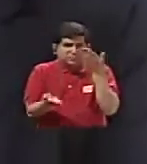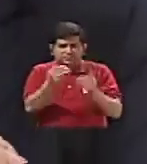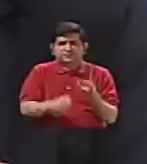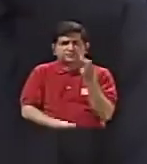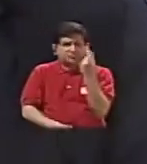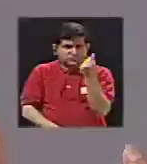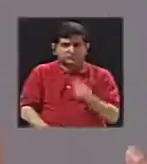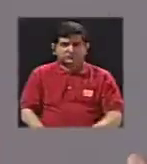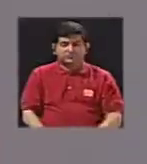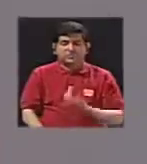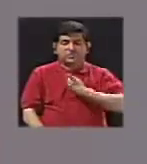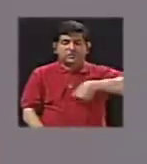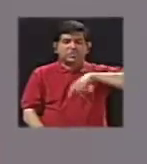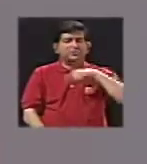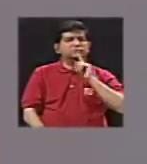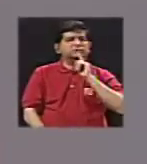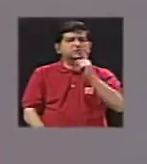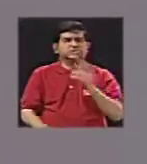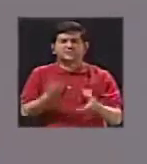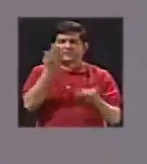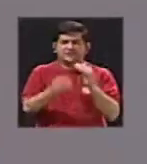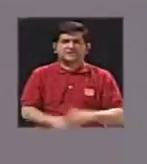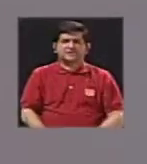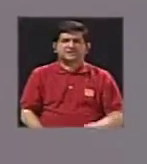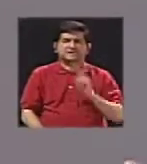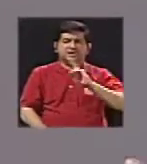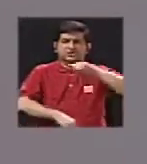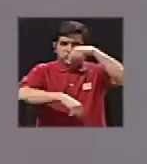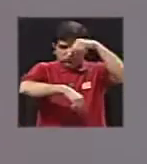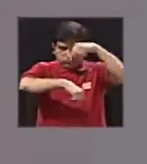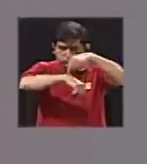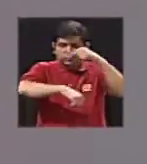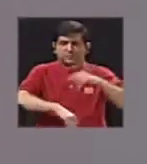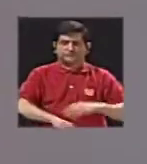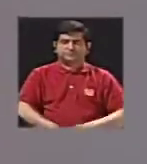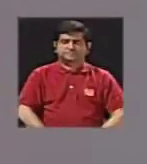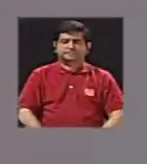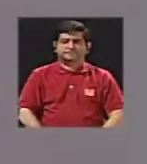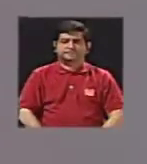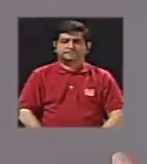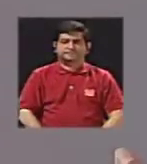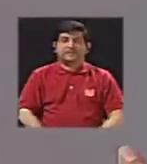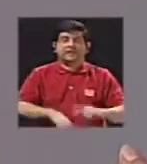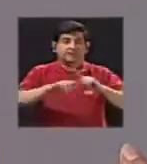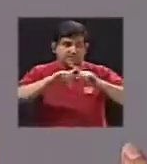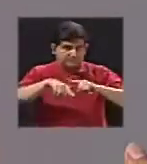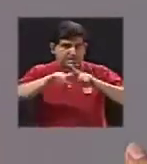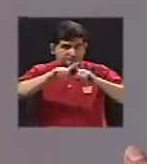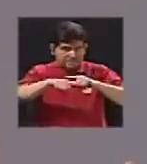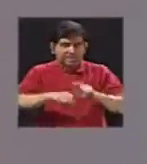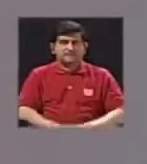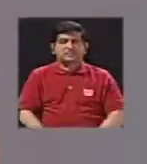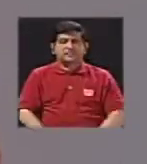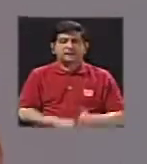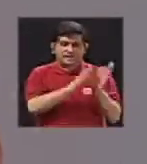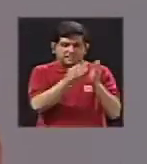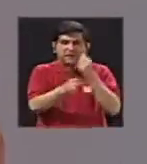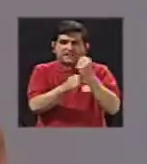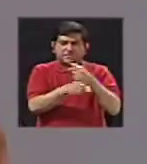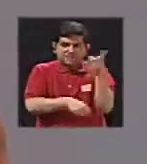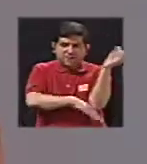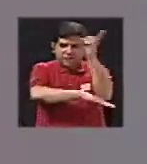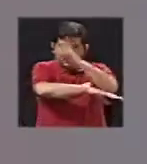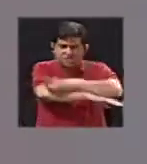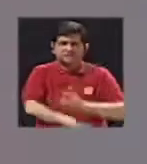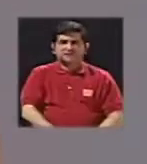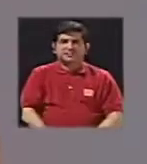¿cuánto tiempo toma? Estamos hablando de máximo dos horas, ¿verdad? Entonces, dependiendo del plan de trabajo de ese día, por ejemplo,